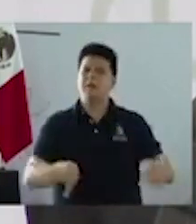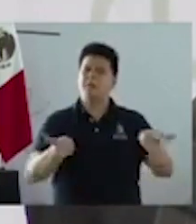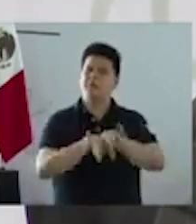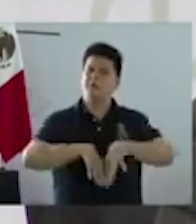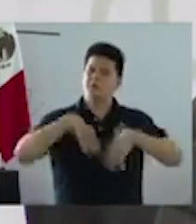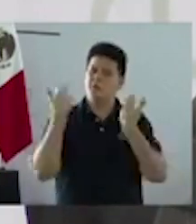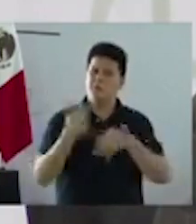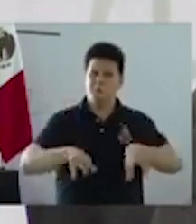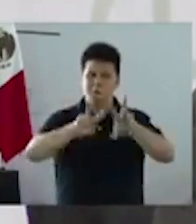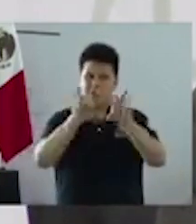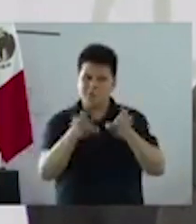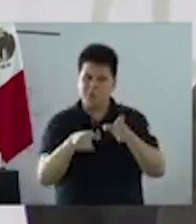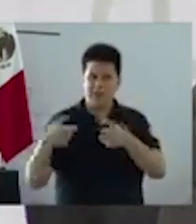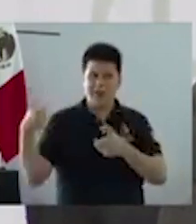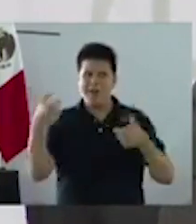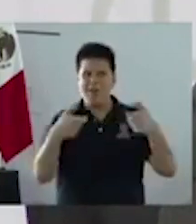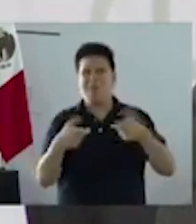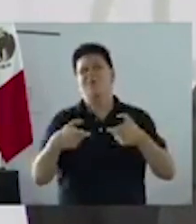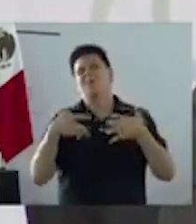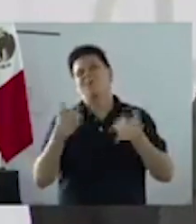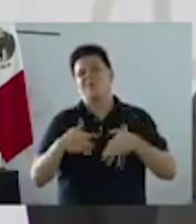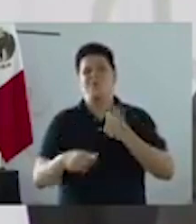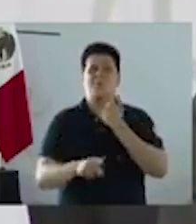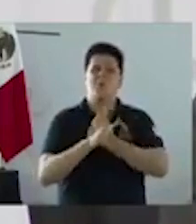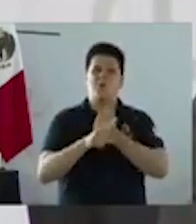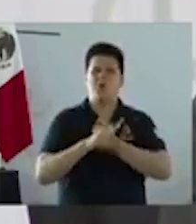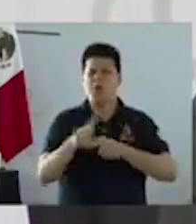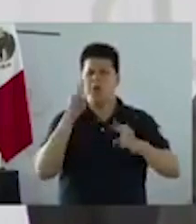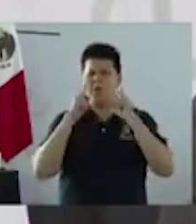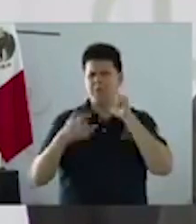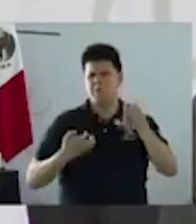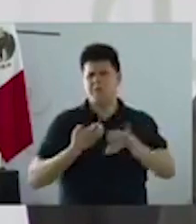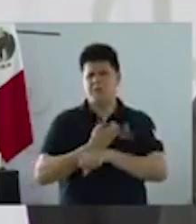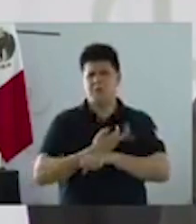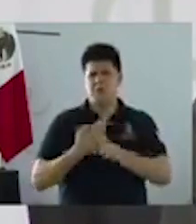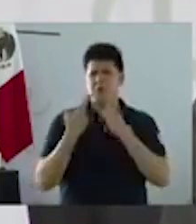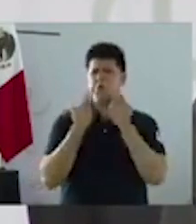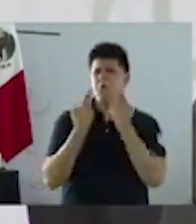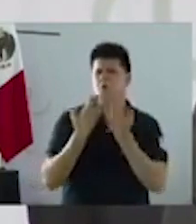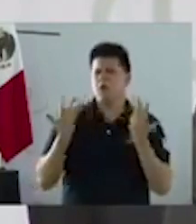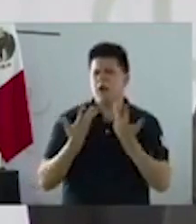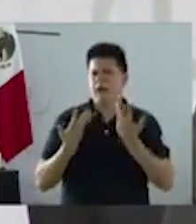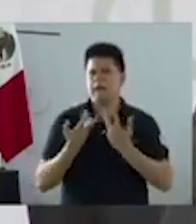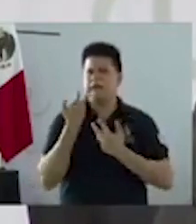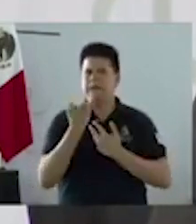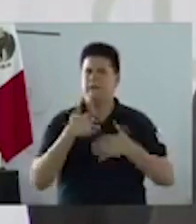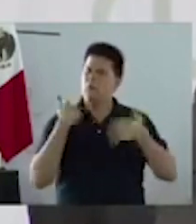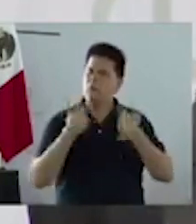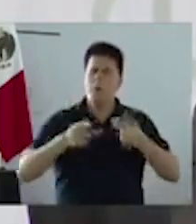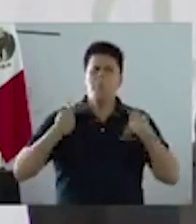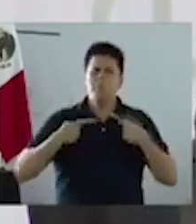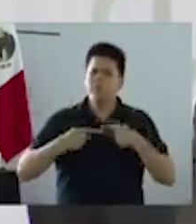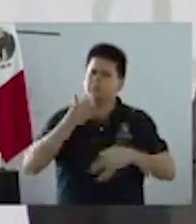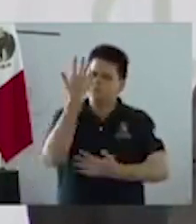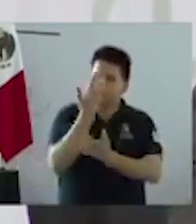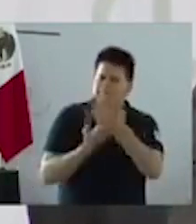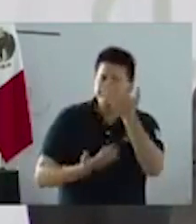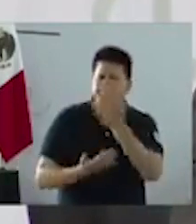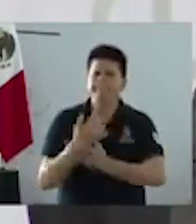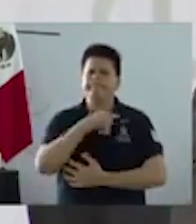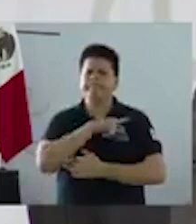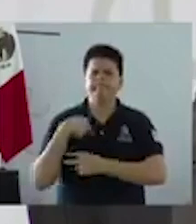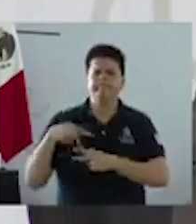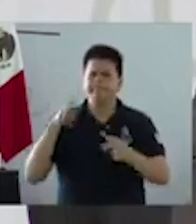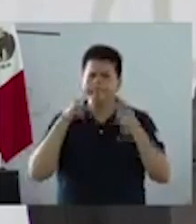el tema económico y son estados los que integran estas regiones pujantes de gente buena y trabajadora que si alineamos una misma